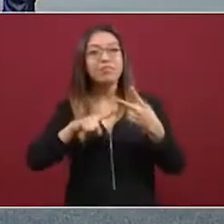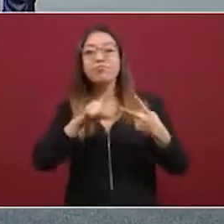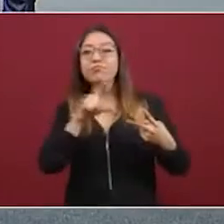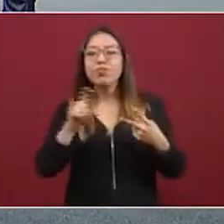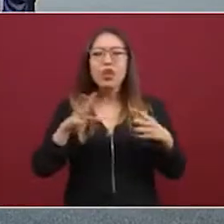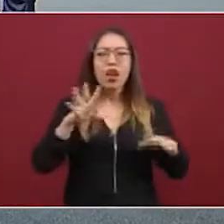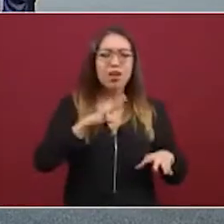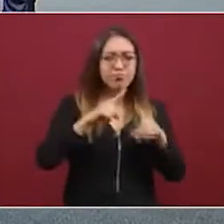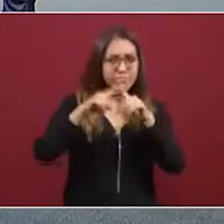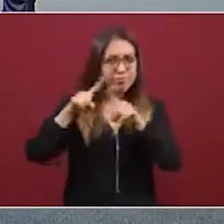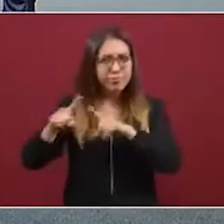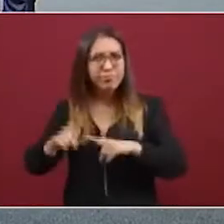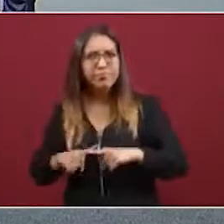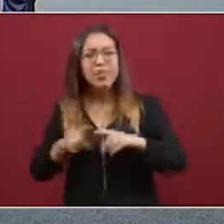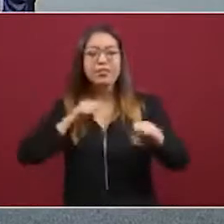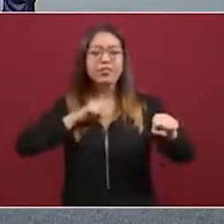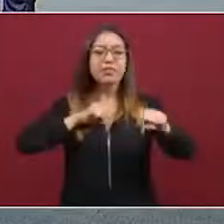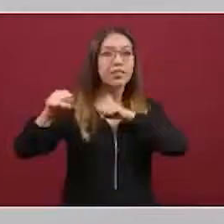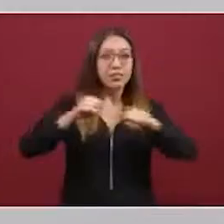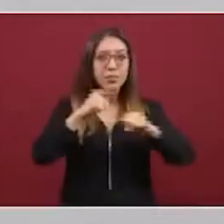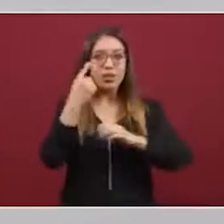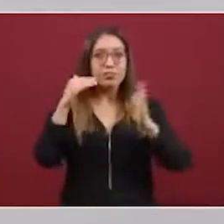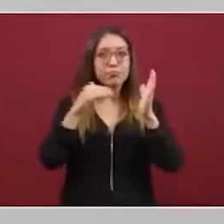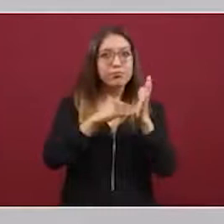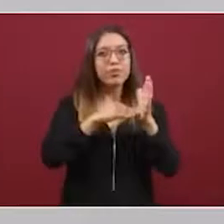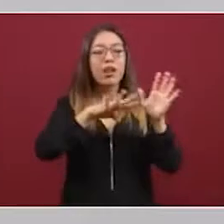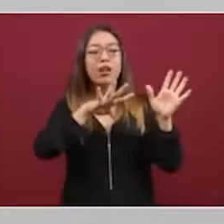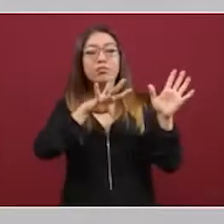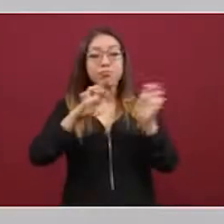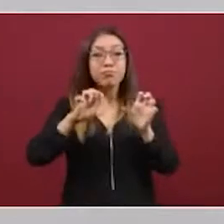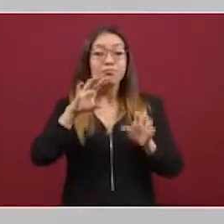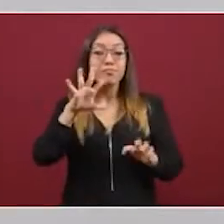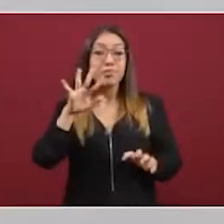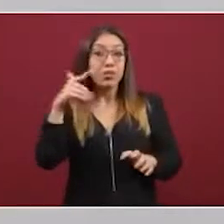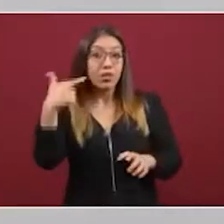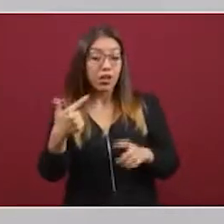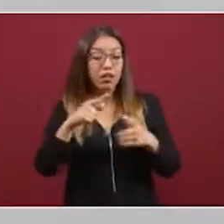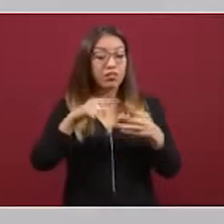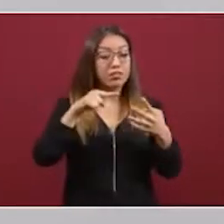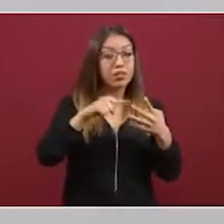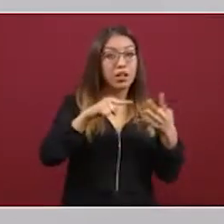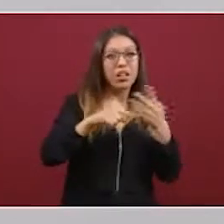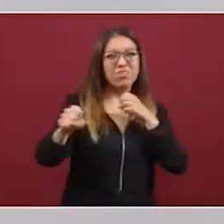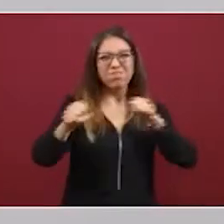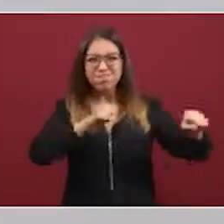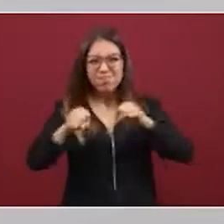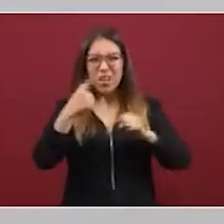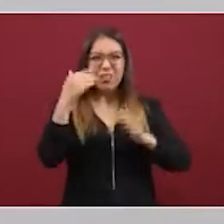1952, el sismo, de 1957, el terremoto de 1985,